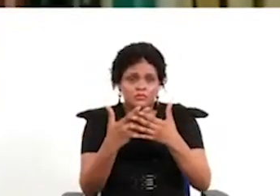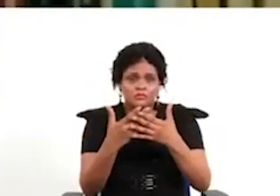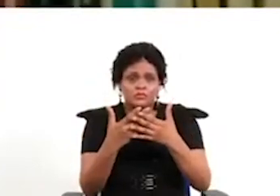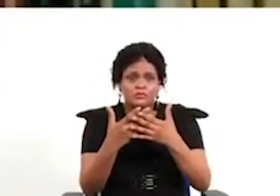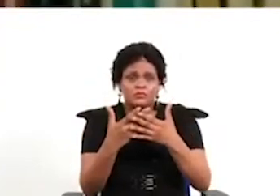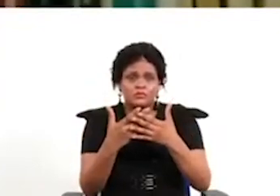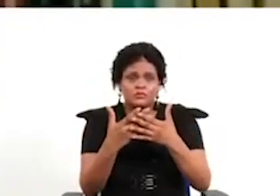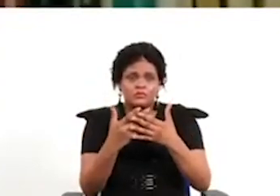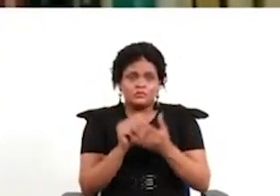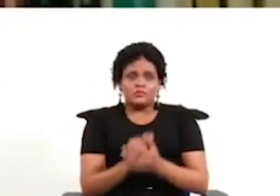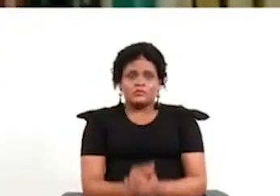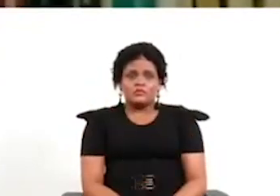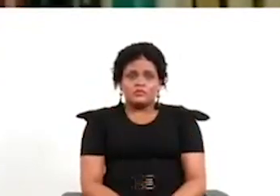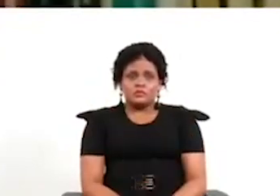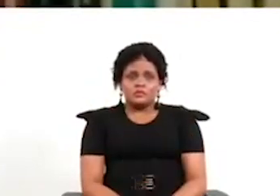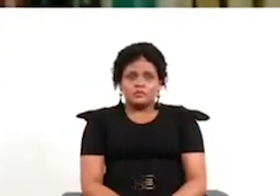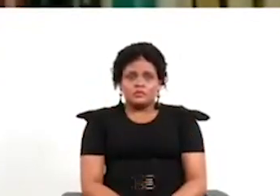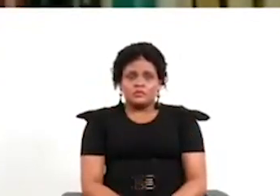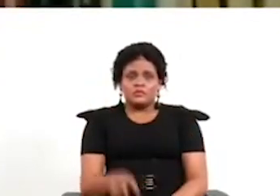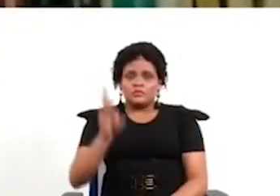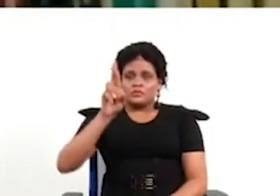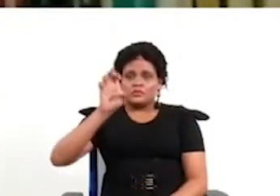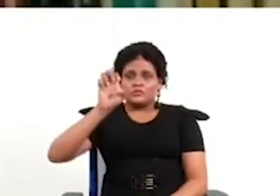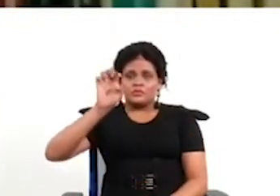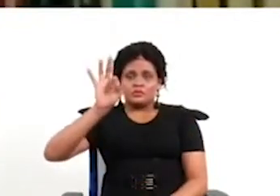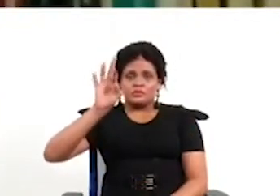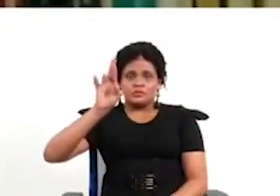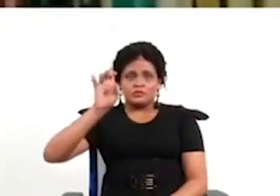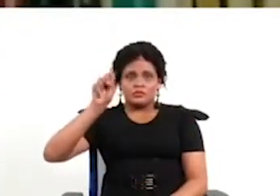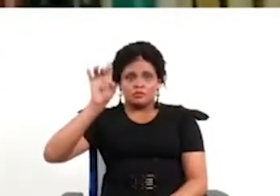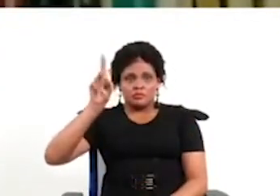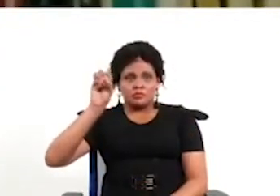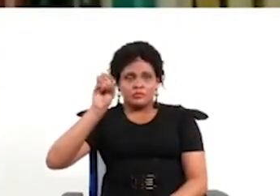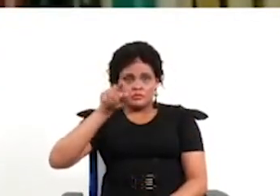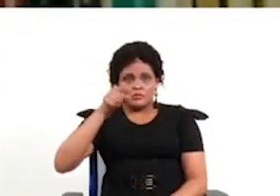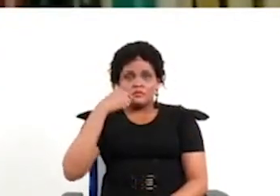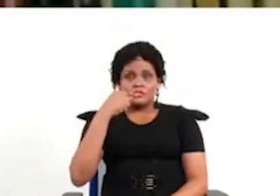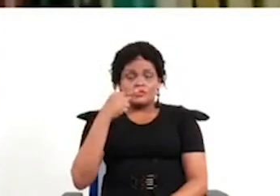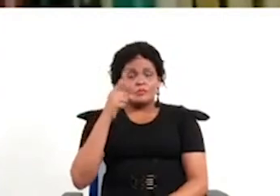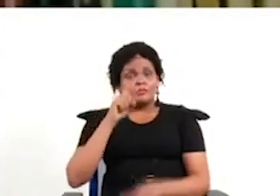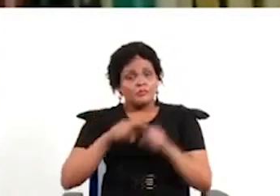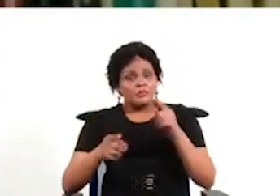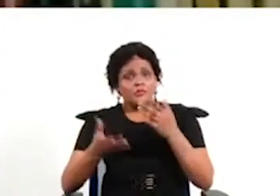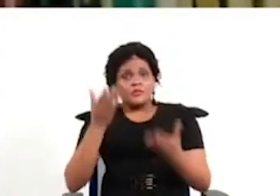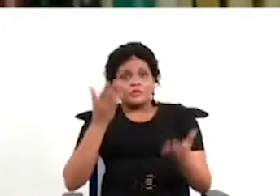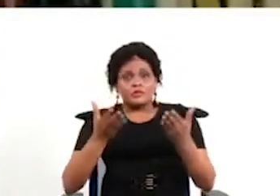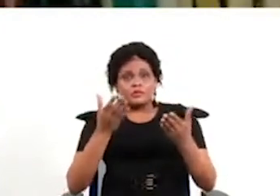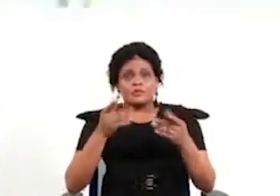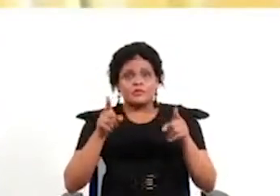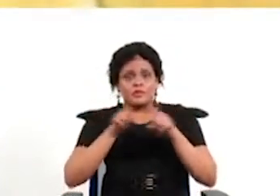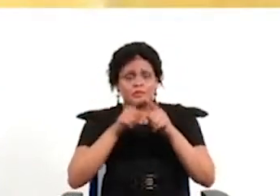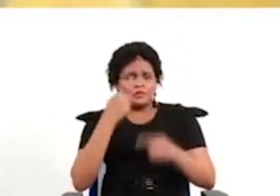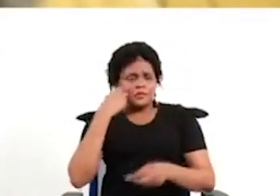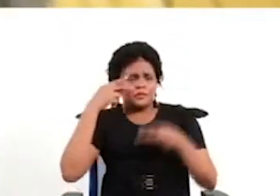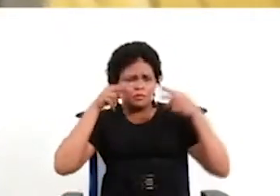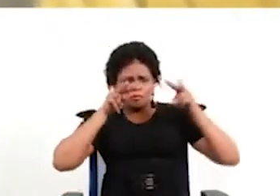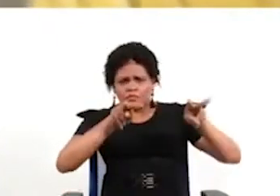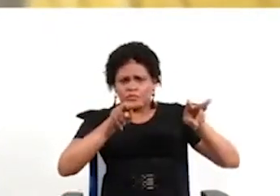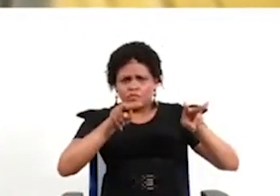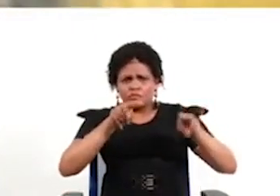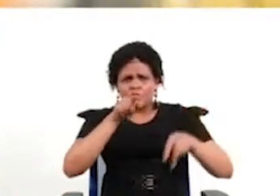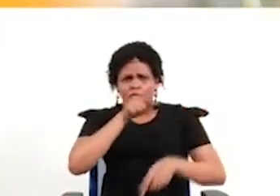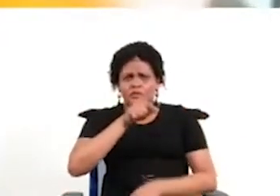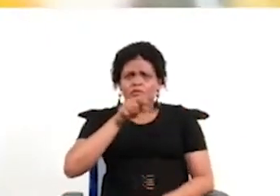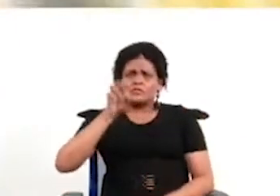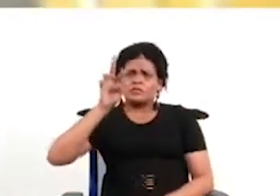el peso del referendo ratificatorio pero a la vez también veían que estos referendos